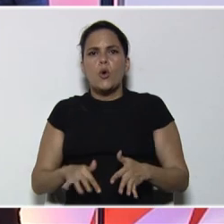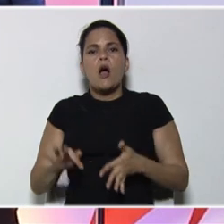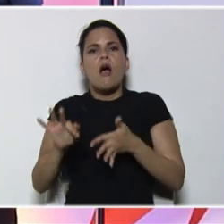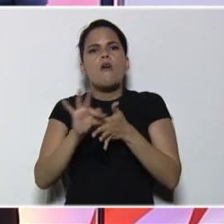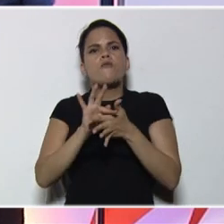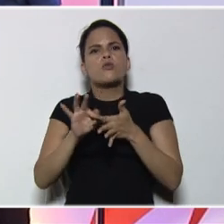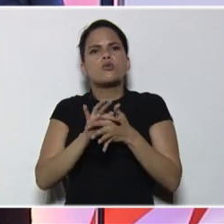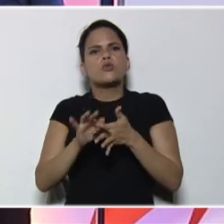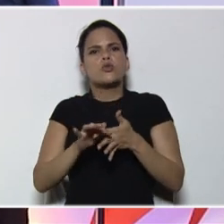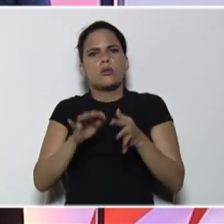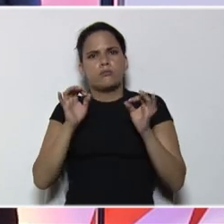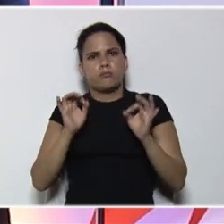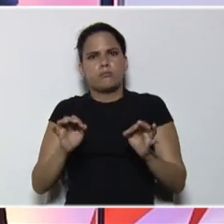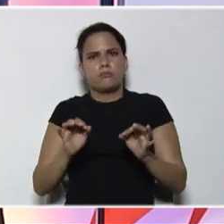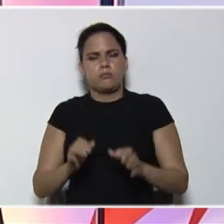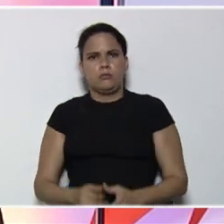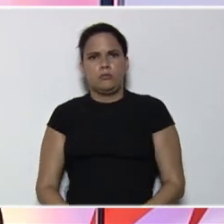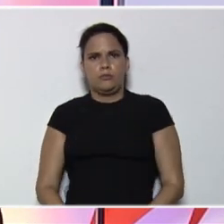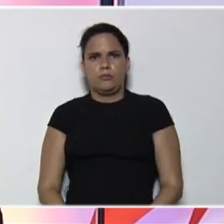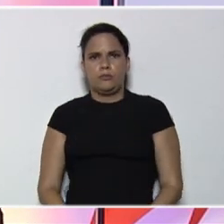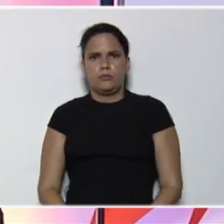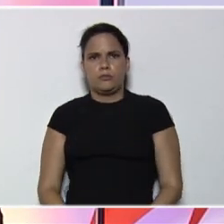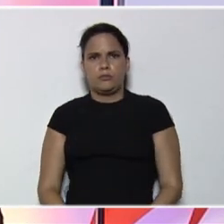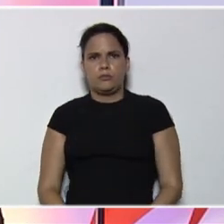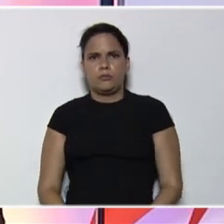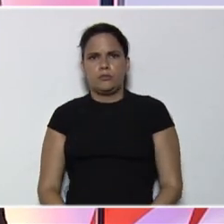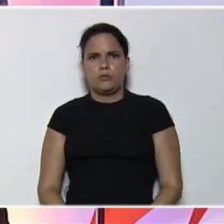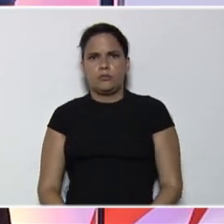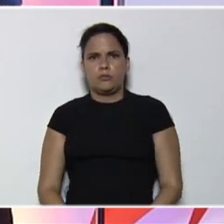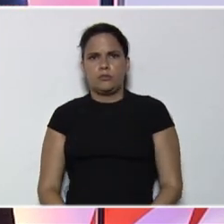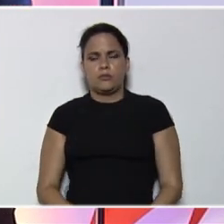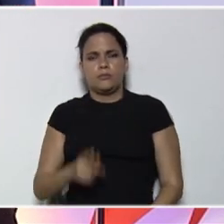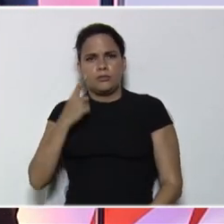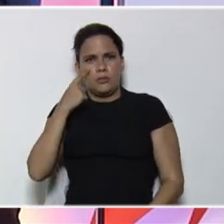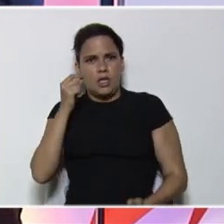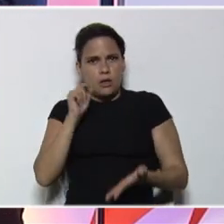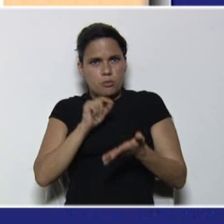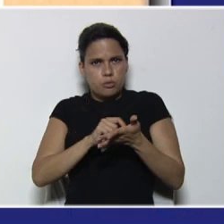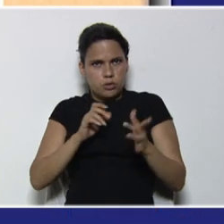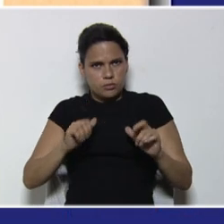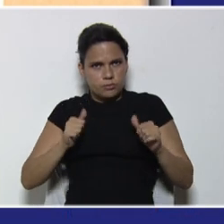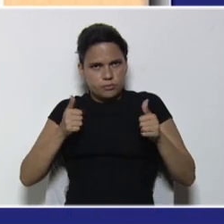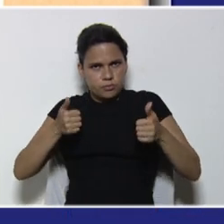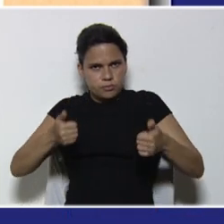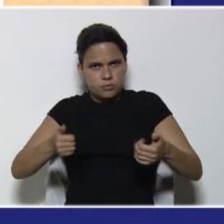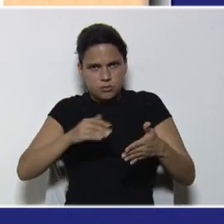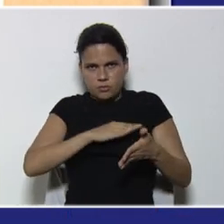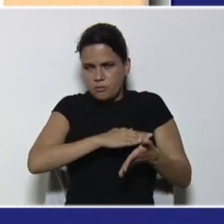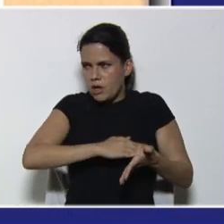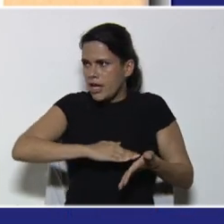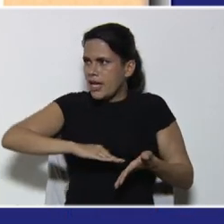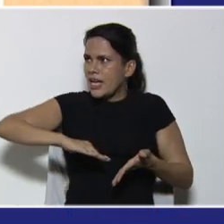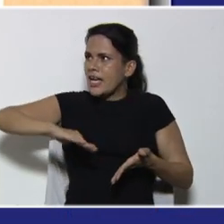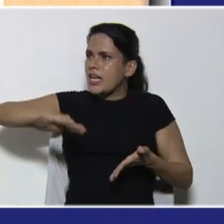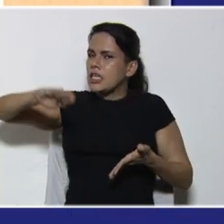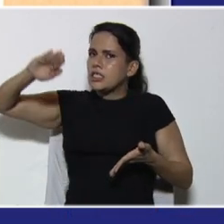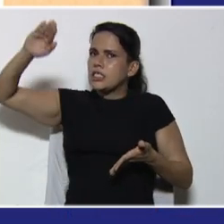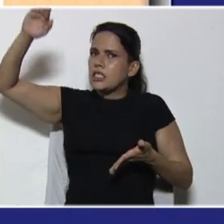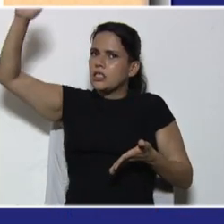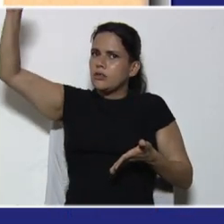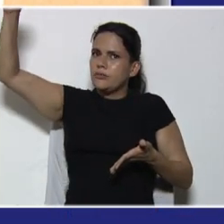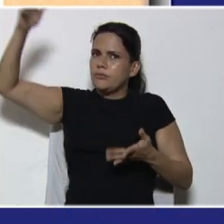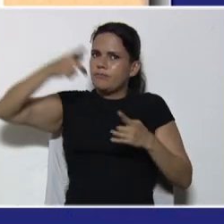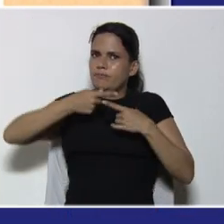exponencial, fíjense, que parte, en el punto de origen, iba creciendo, recuerden que, el